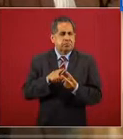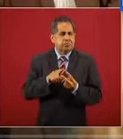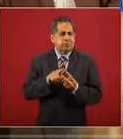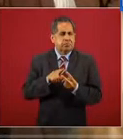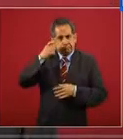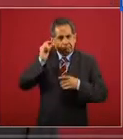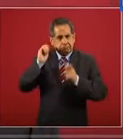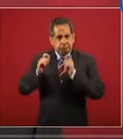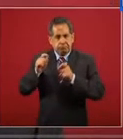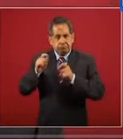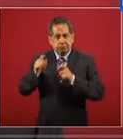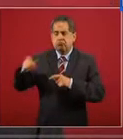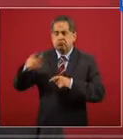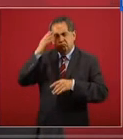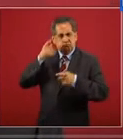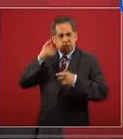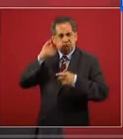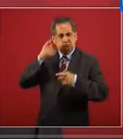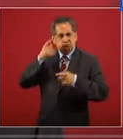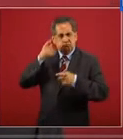quienes llevan a cabo